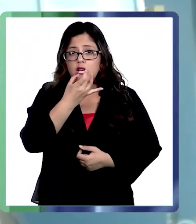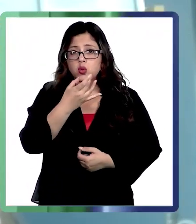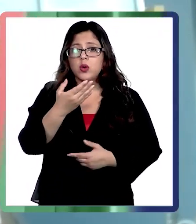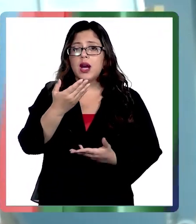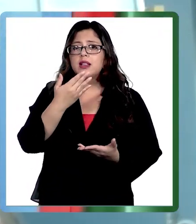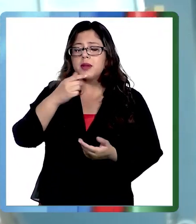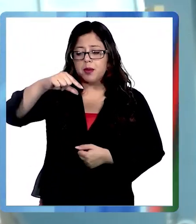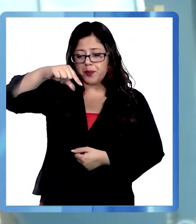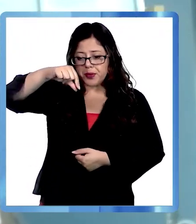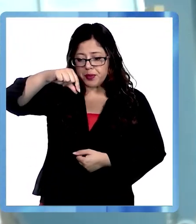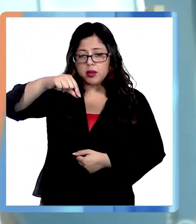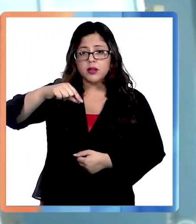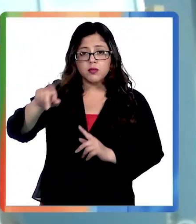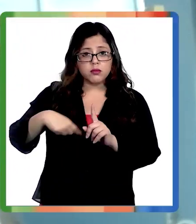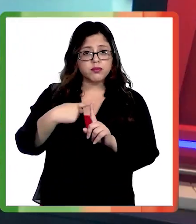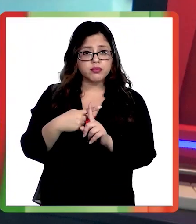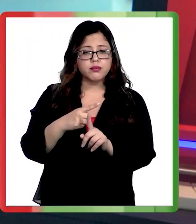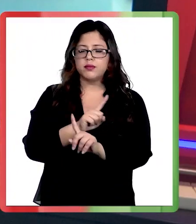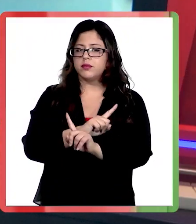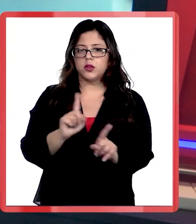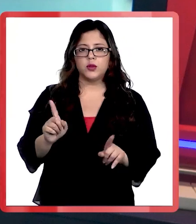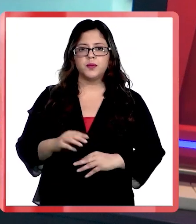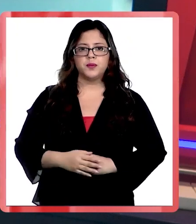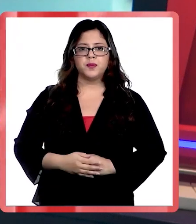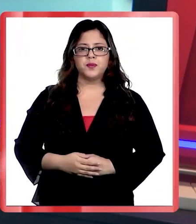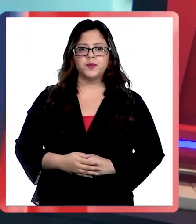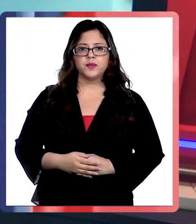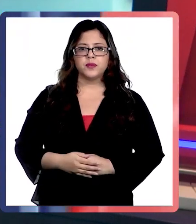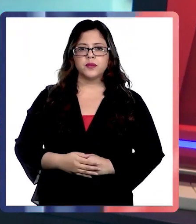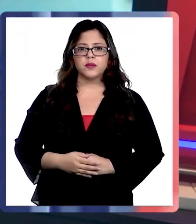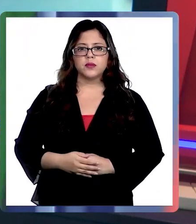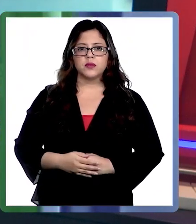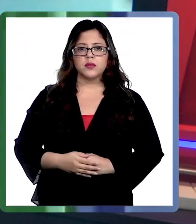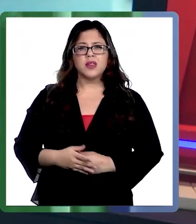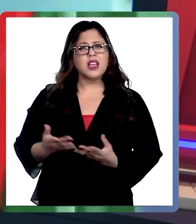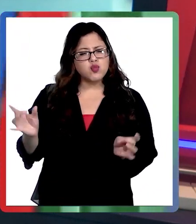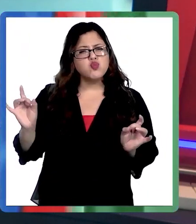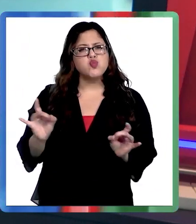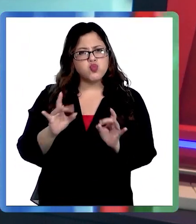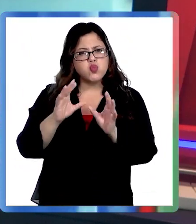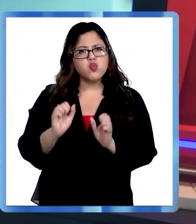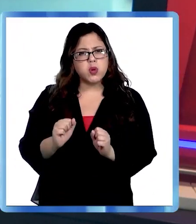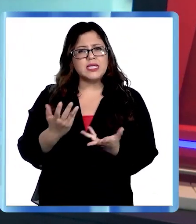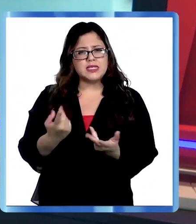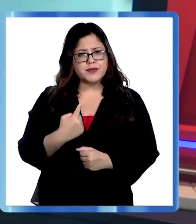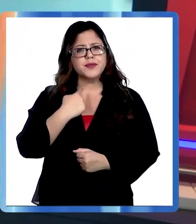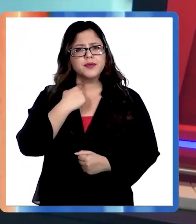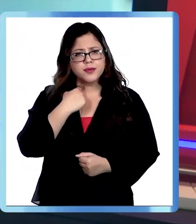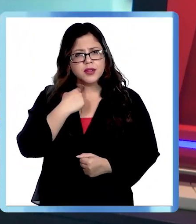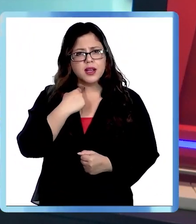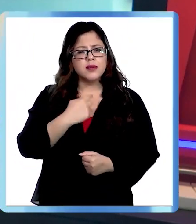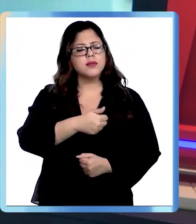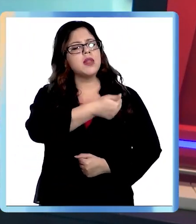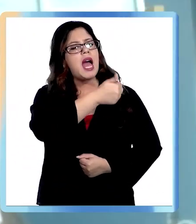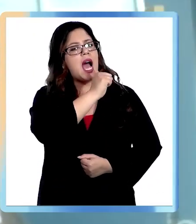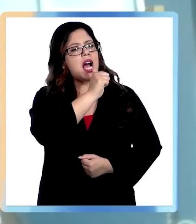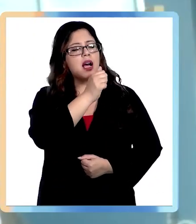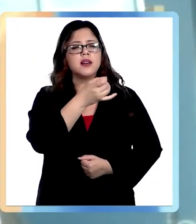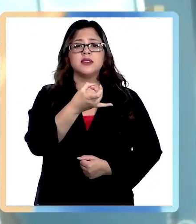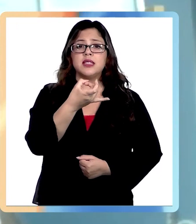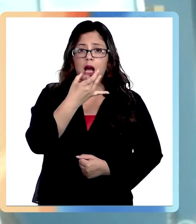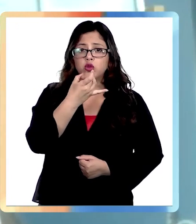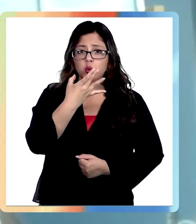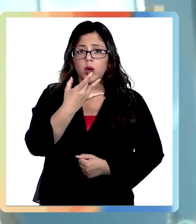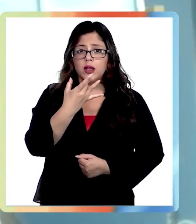endulzante, no es lo más favorable. ¿Y por qué decimos que nos podemos jugar en contra, incluso, cuando la bebida es azucarada?